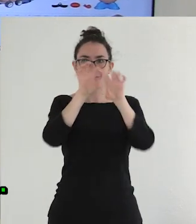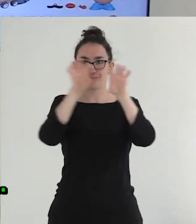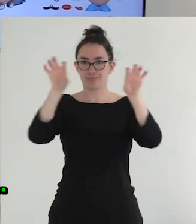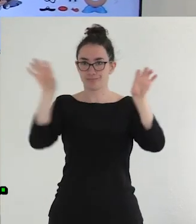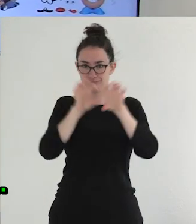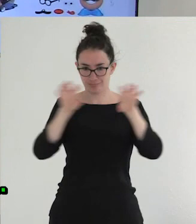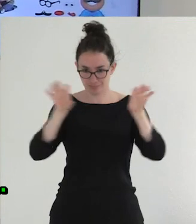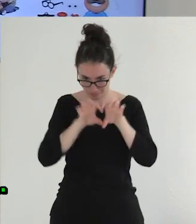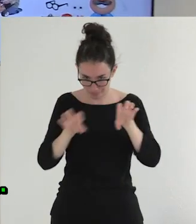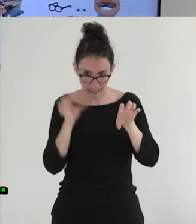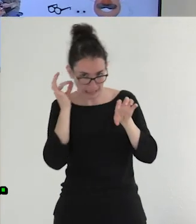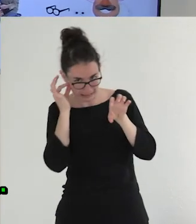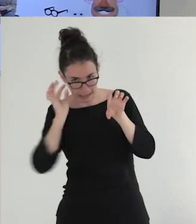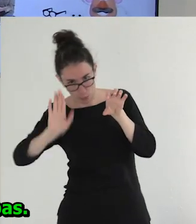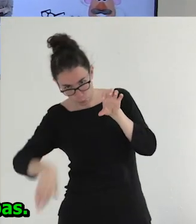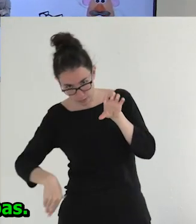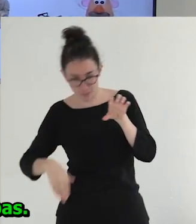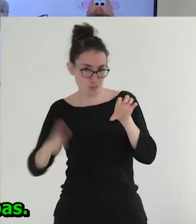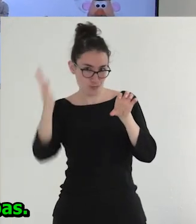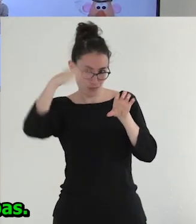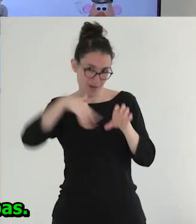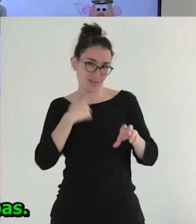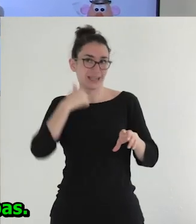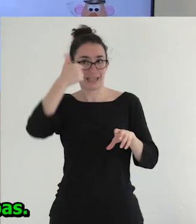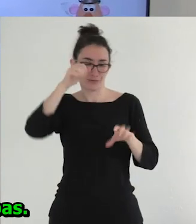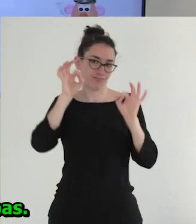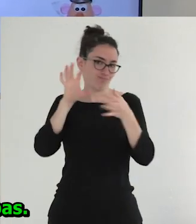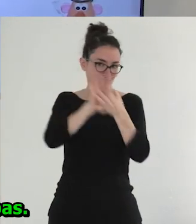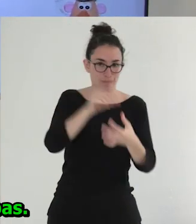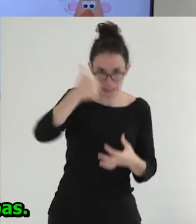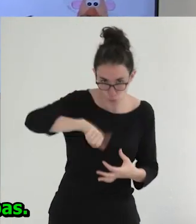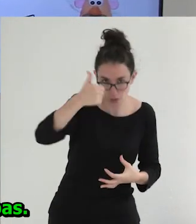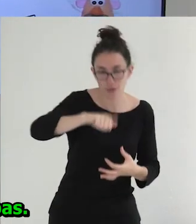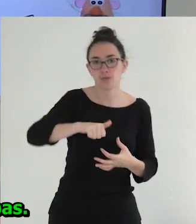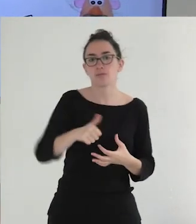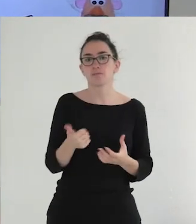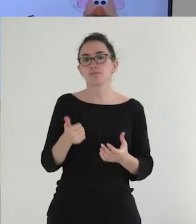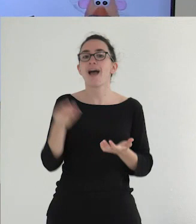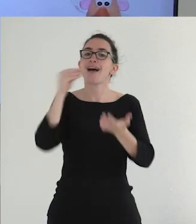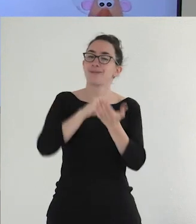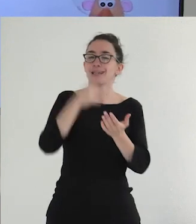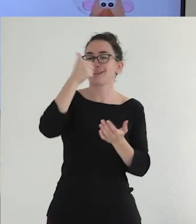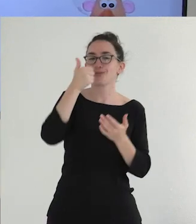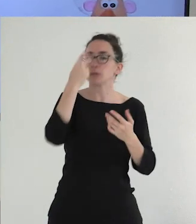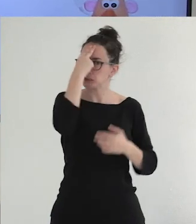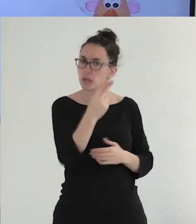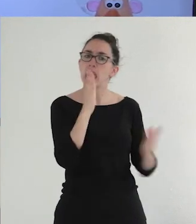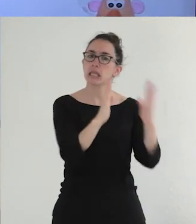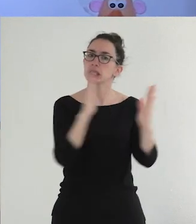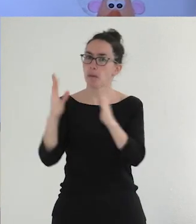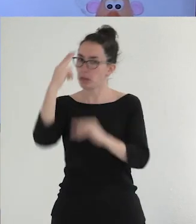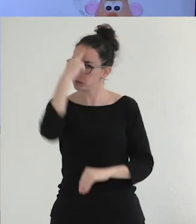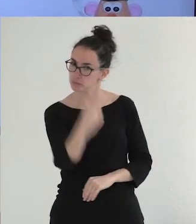encuentras una niña, pues no hay prácticamente ninguna, ¿no? Luego también está muy bien porque los niños tienen derecho a tener etapas, ¿no? Pues puedes tener 10 años, 8, no es